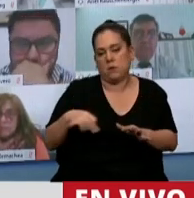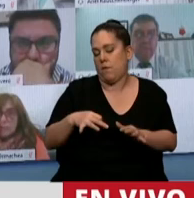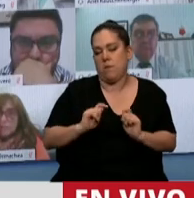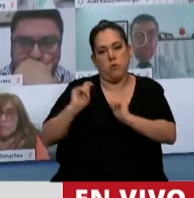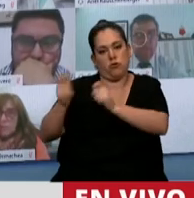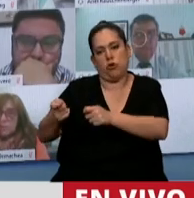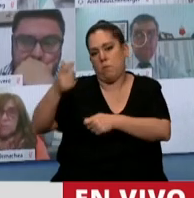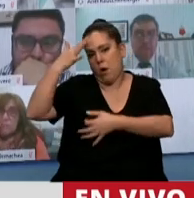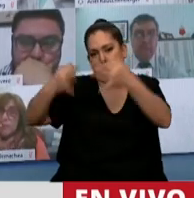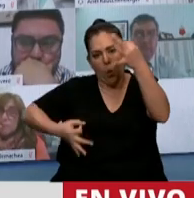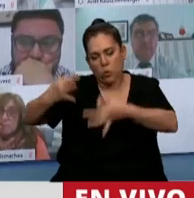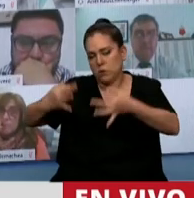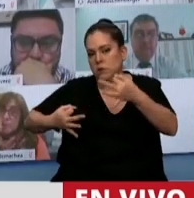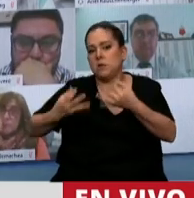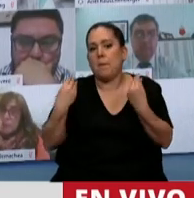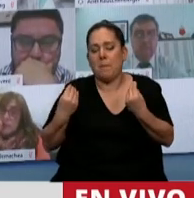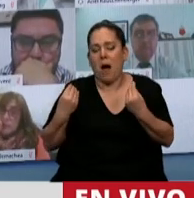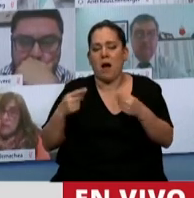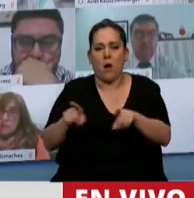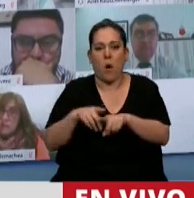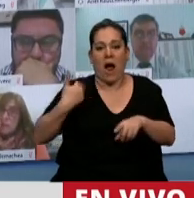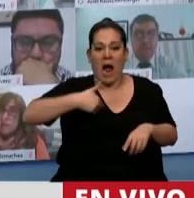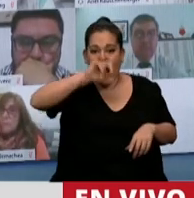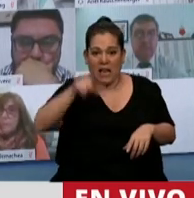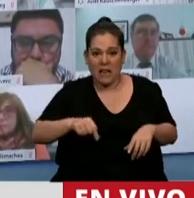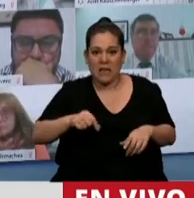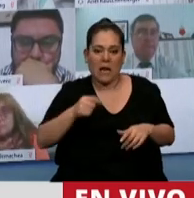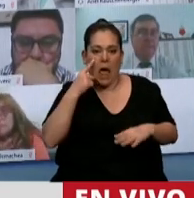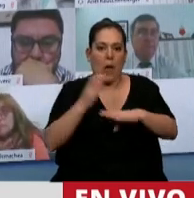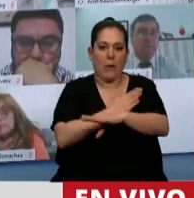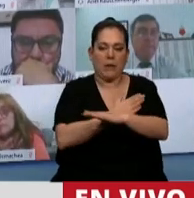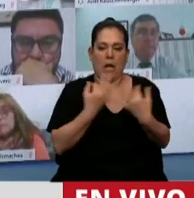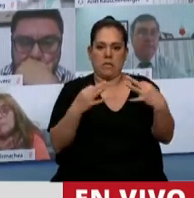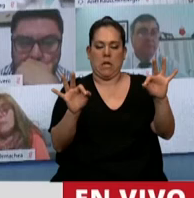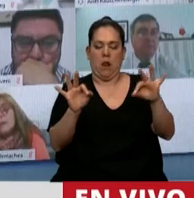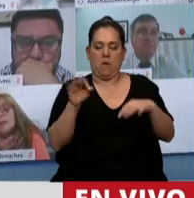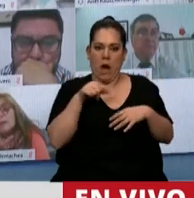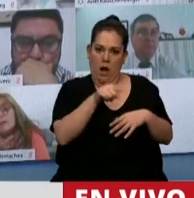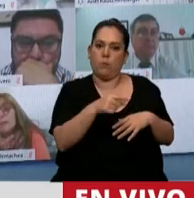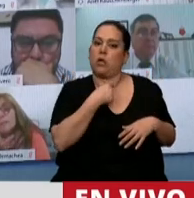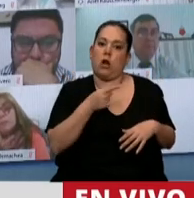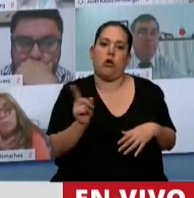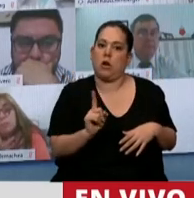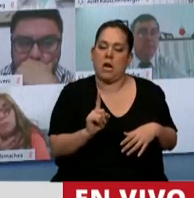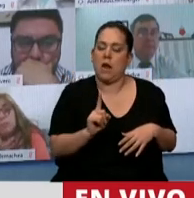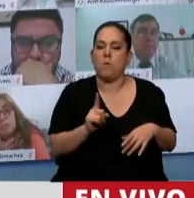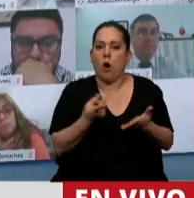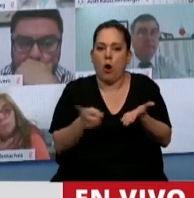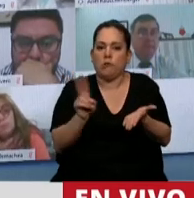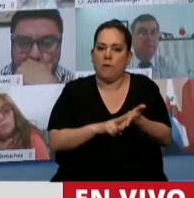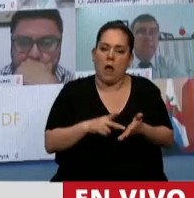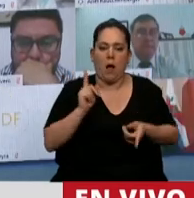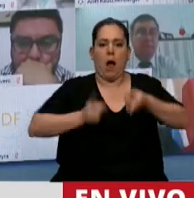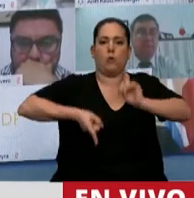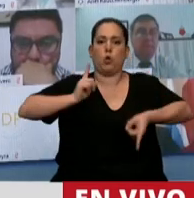evitar que se aseste un golpe mortal a la República, lo vamos a hacer porque no queremos que haya una nueva forma de